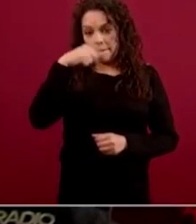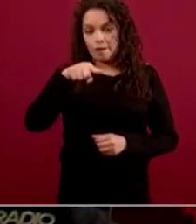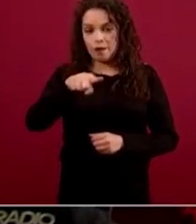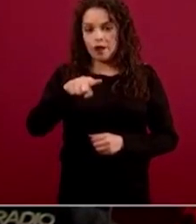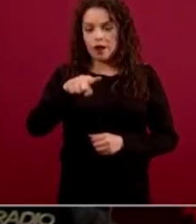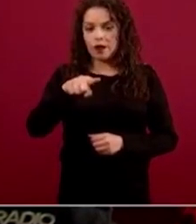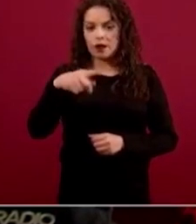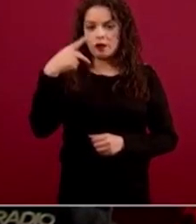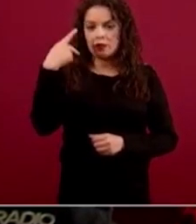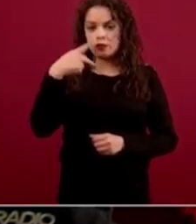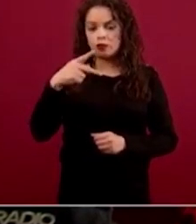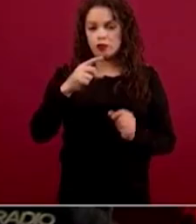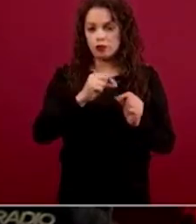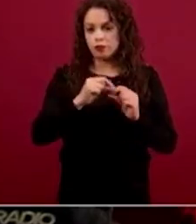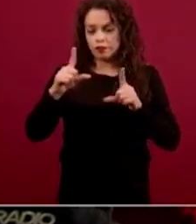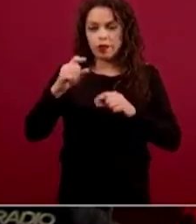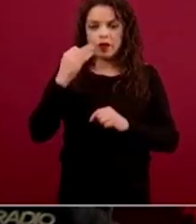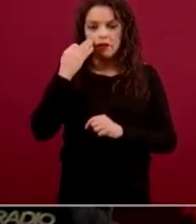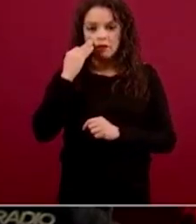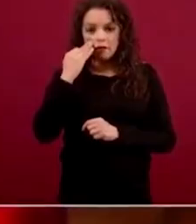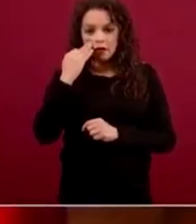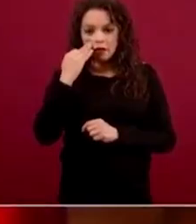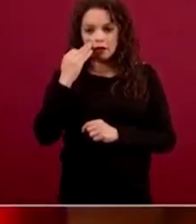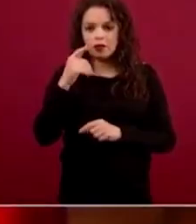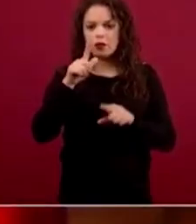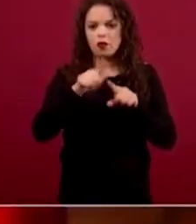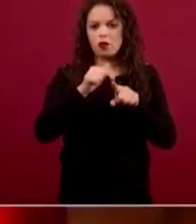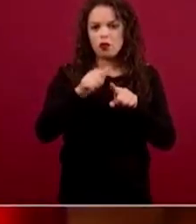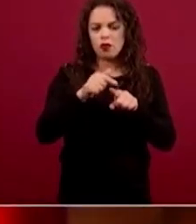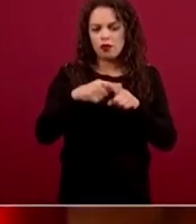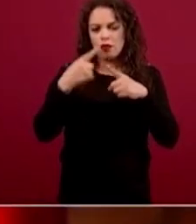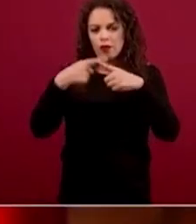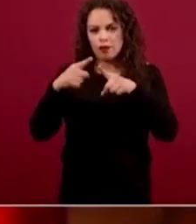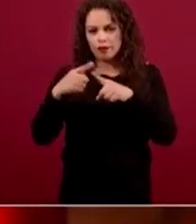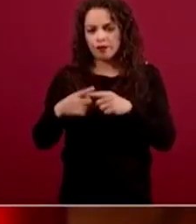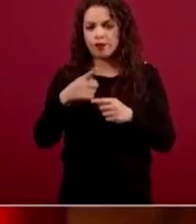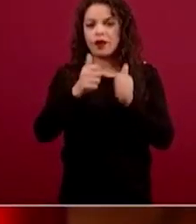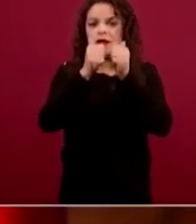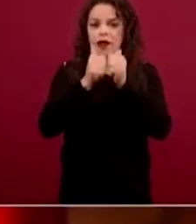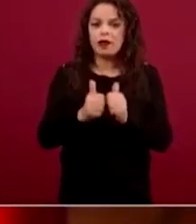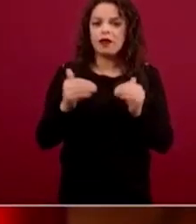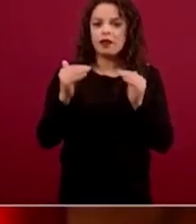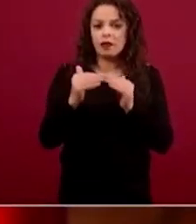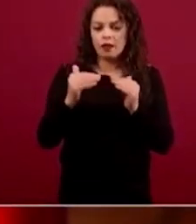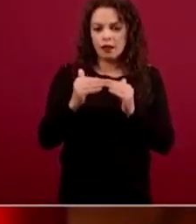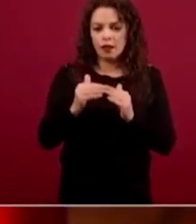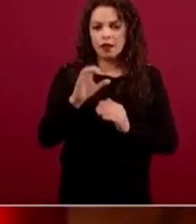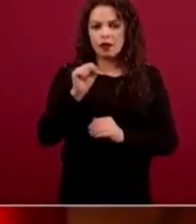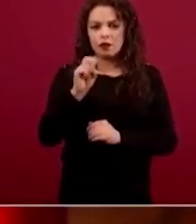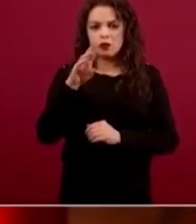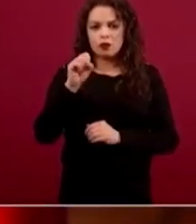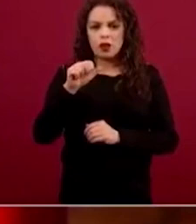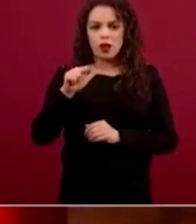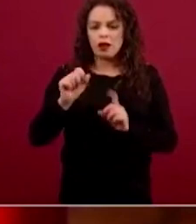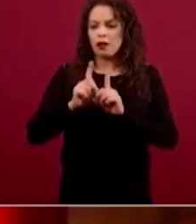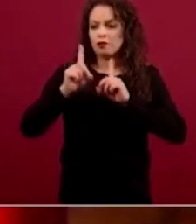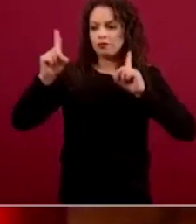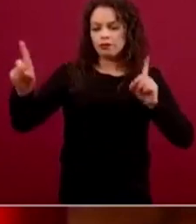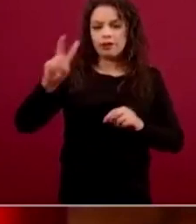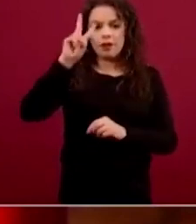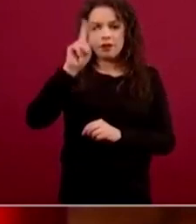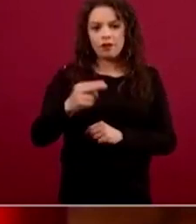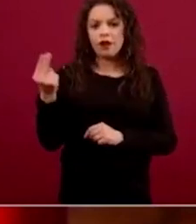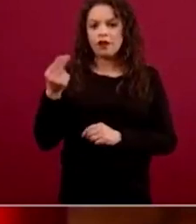nacionales al fondo y un Quédate en Casa, Susana Distancia. Invitamos a todos a utilizarlo, a